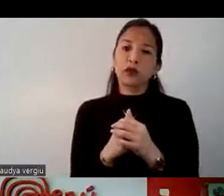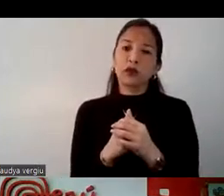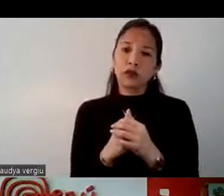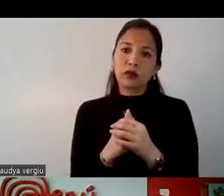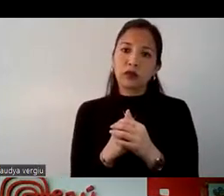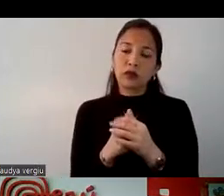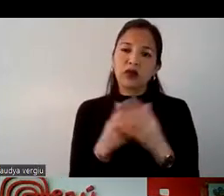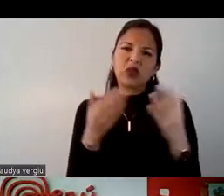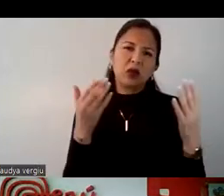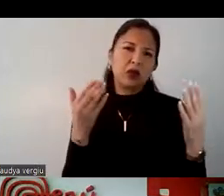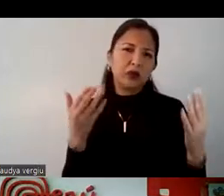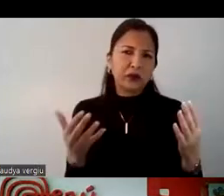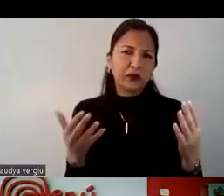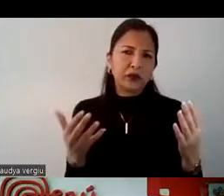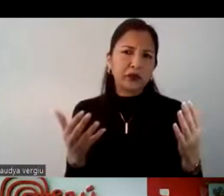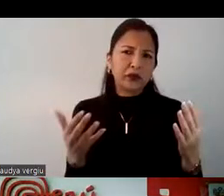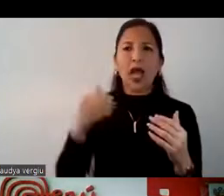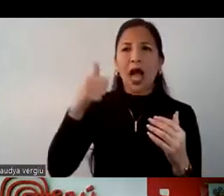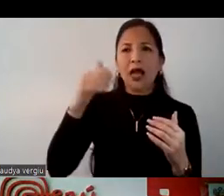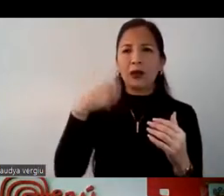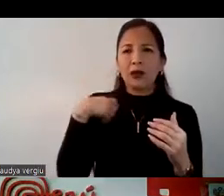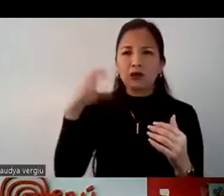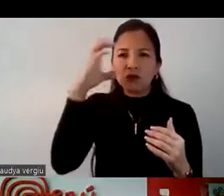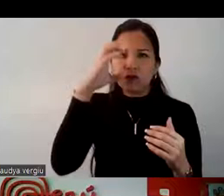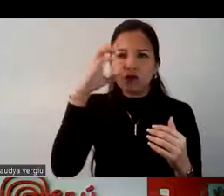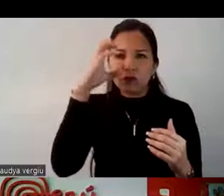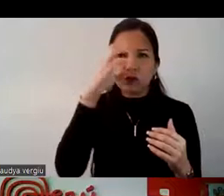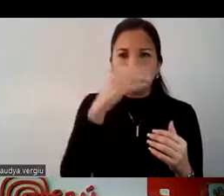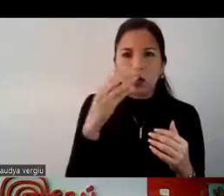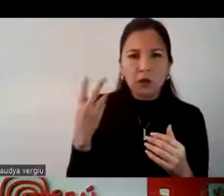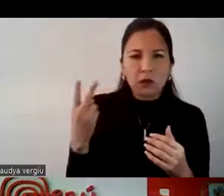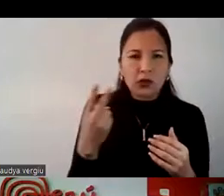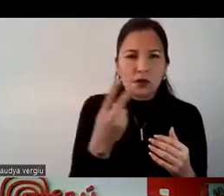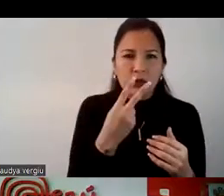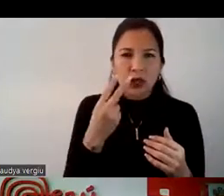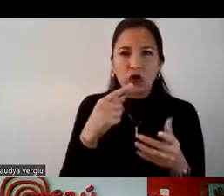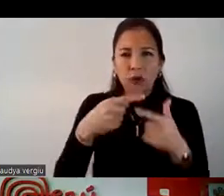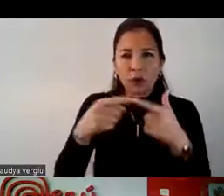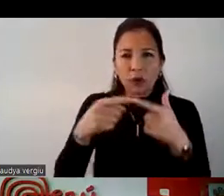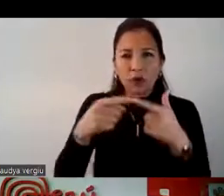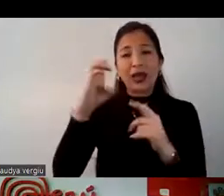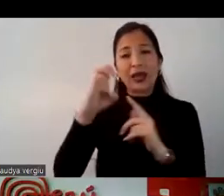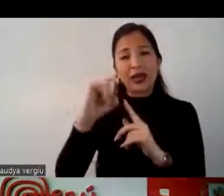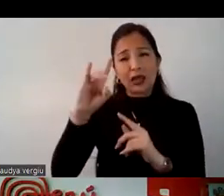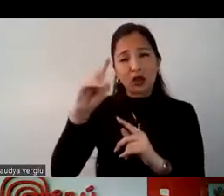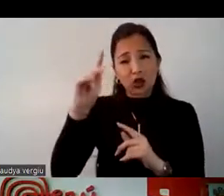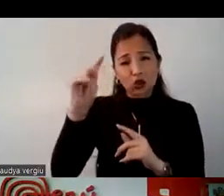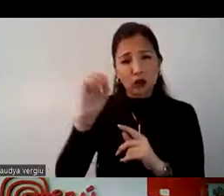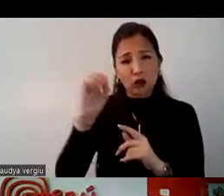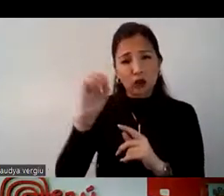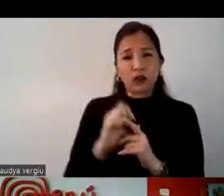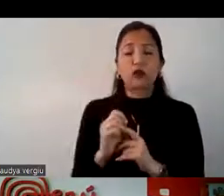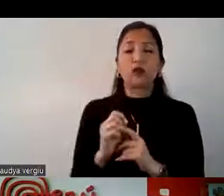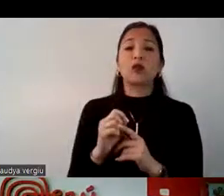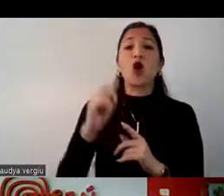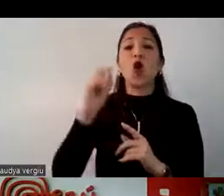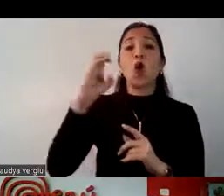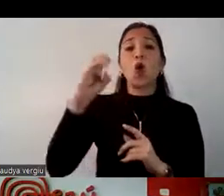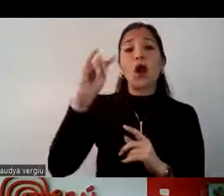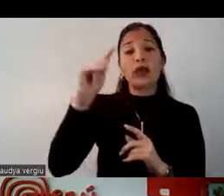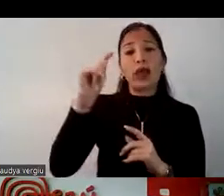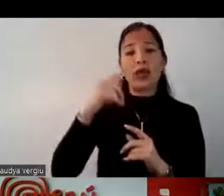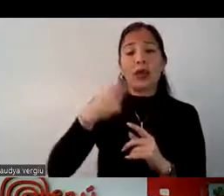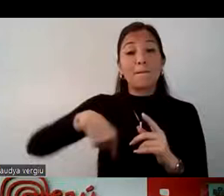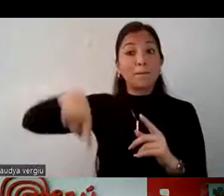Actividades de investigación de información en las principales ciudades, tanto Quito, Guayaquil y Cuenca, son las principales